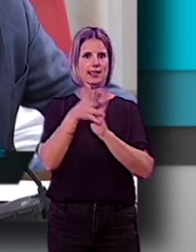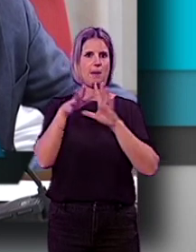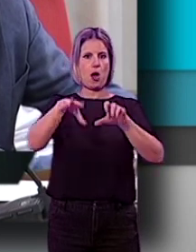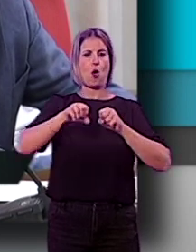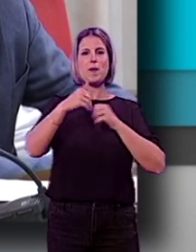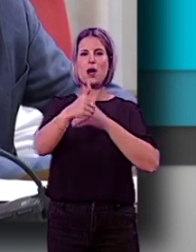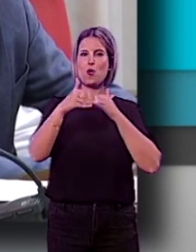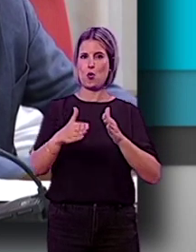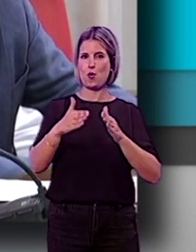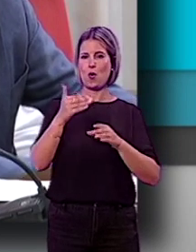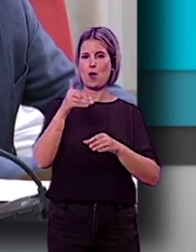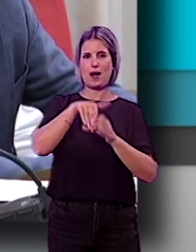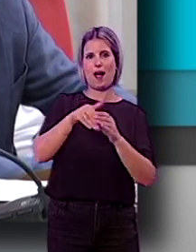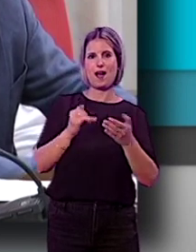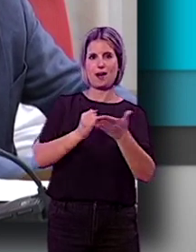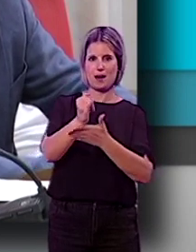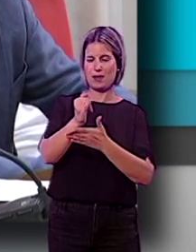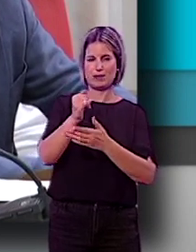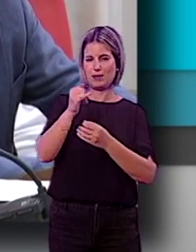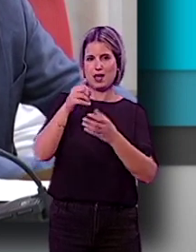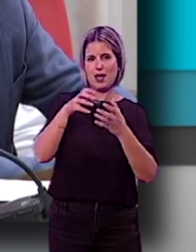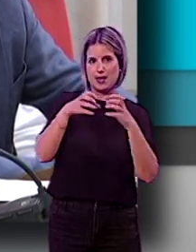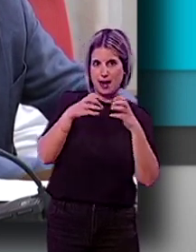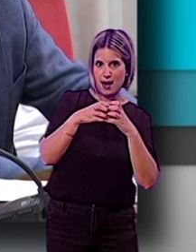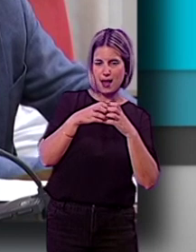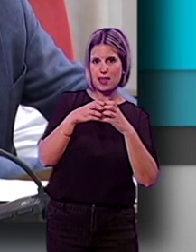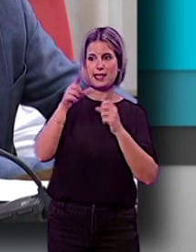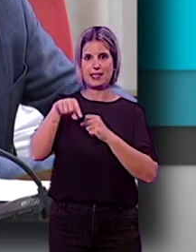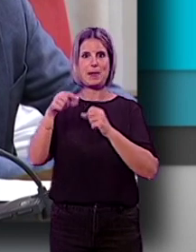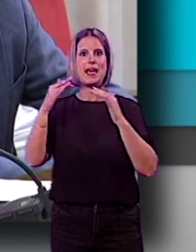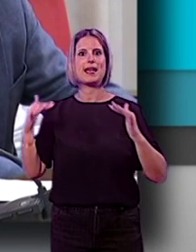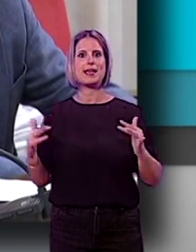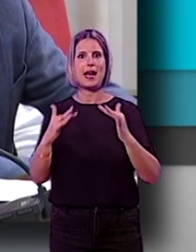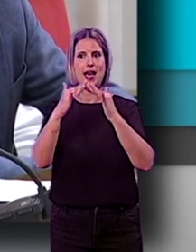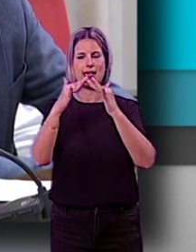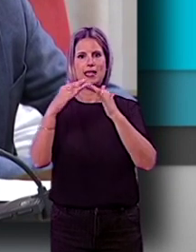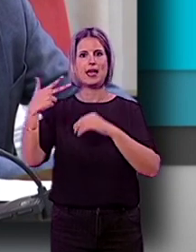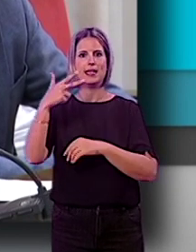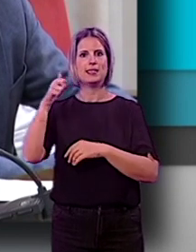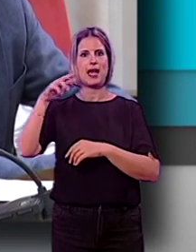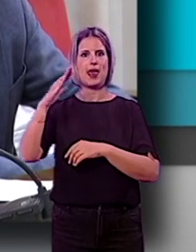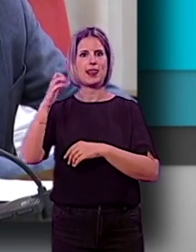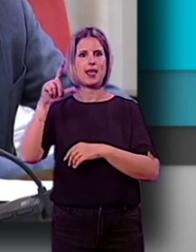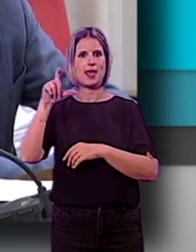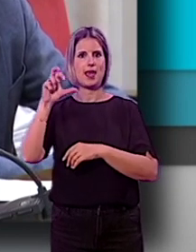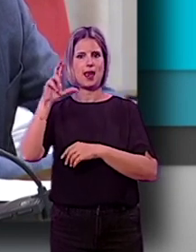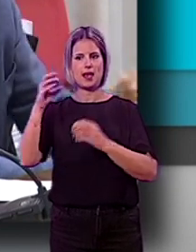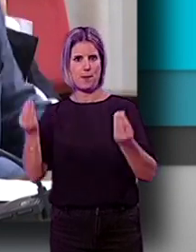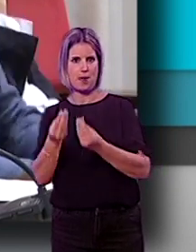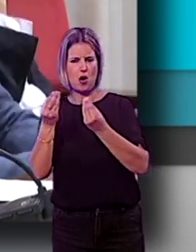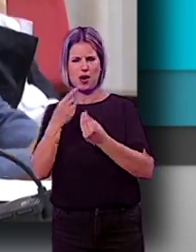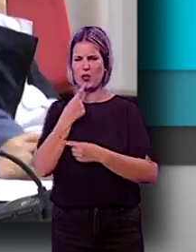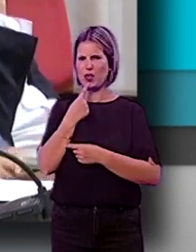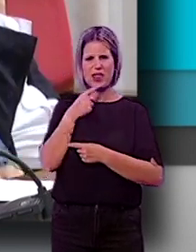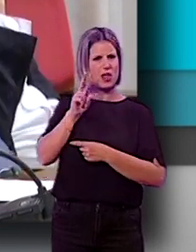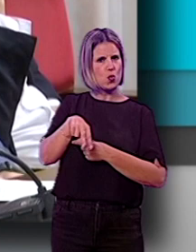y de la habilitación para poder usarlo, de mejoras en la caleta y de mejoras en la chancillería. En ningún momento se habla explícitamente